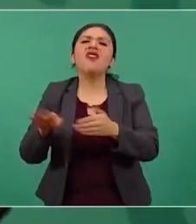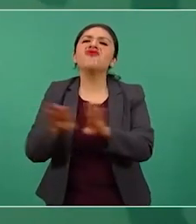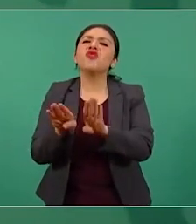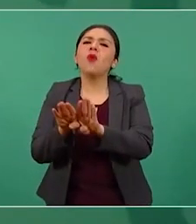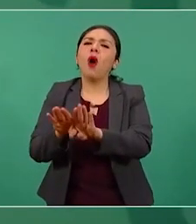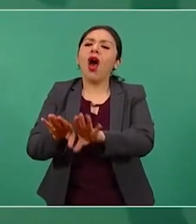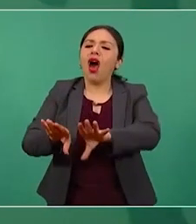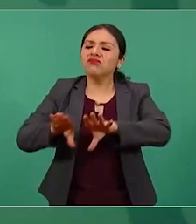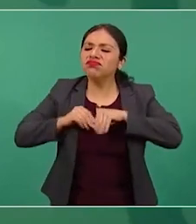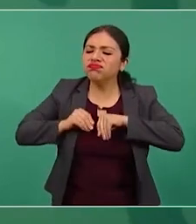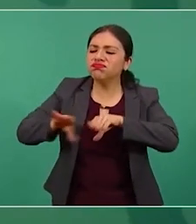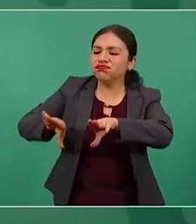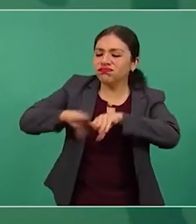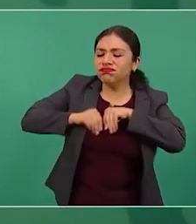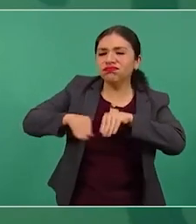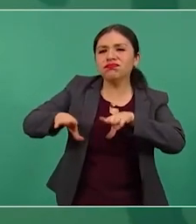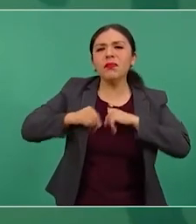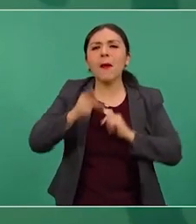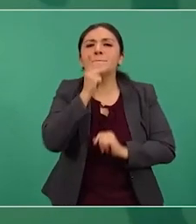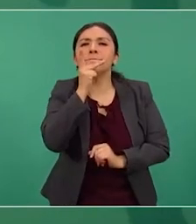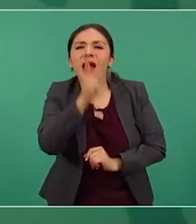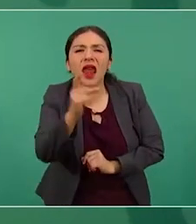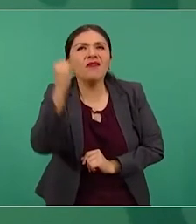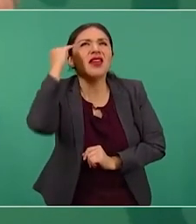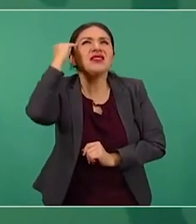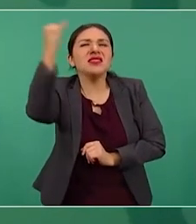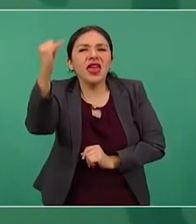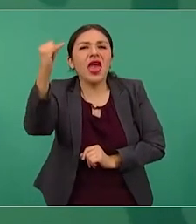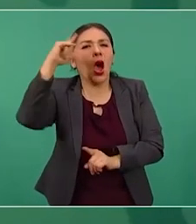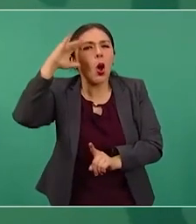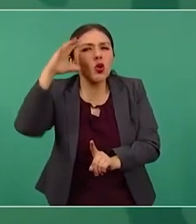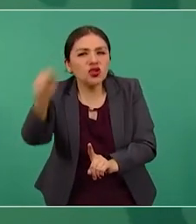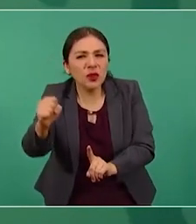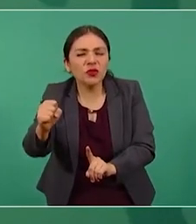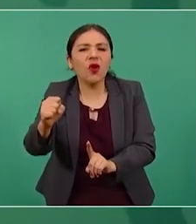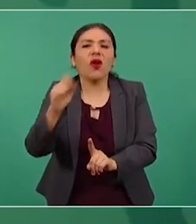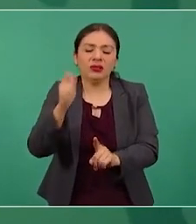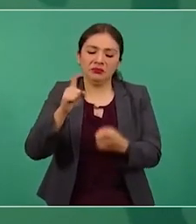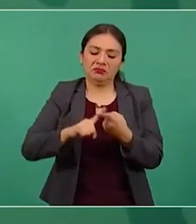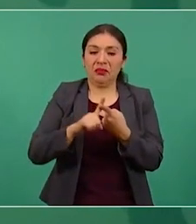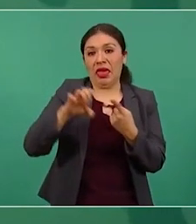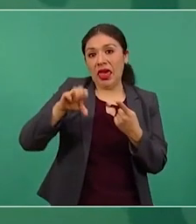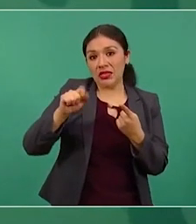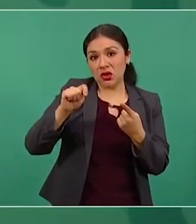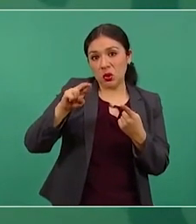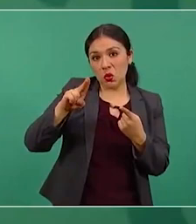conceptos, como lo estructural.